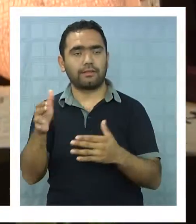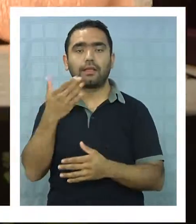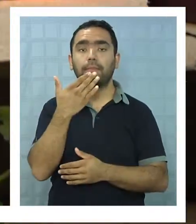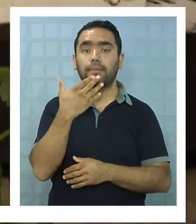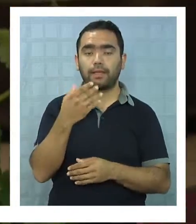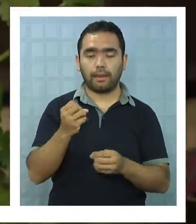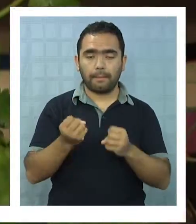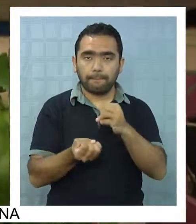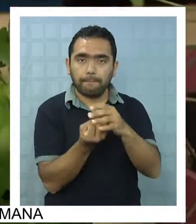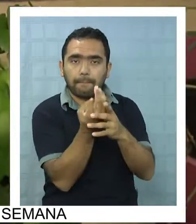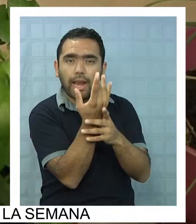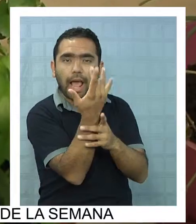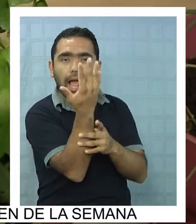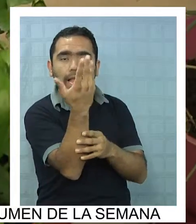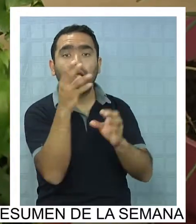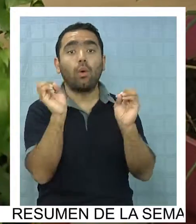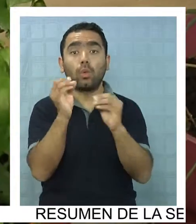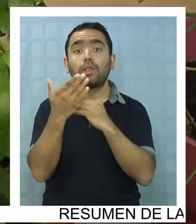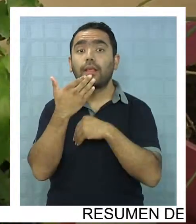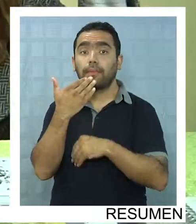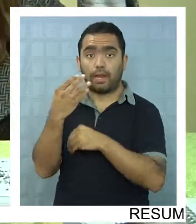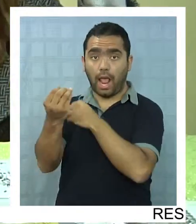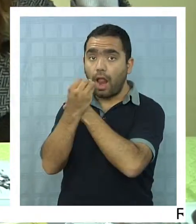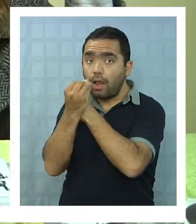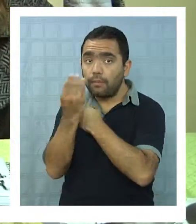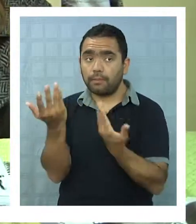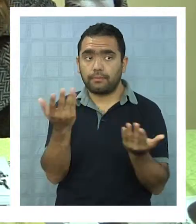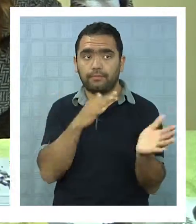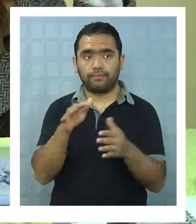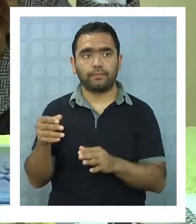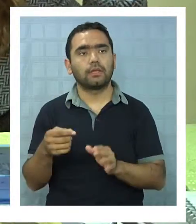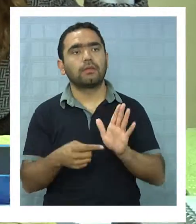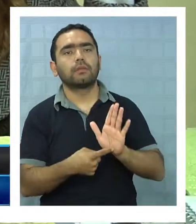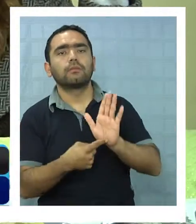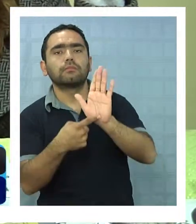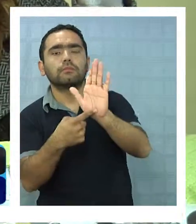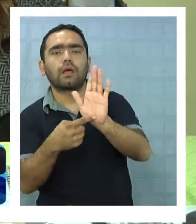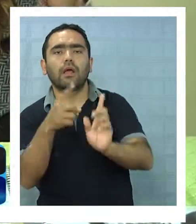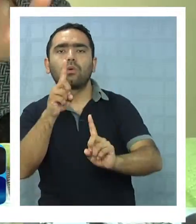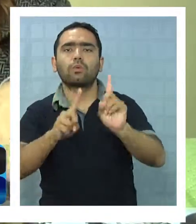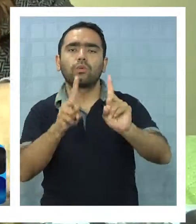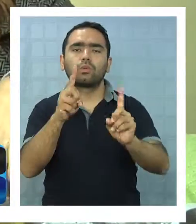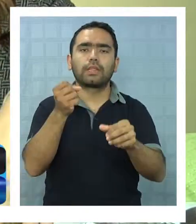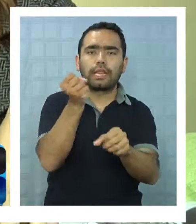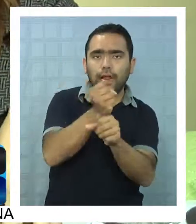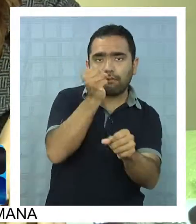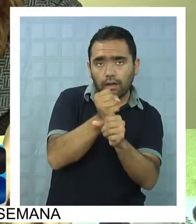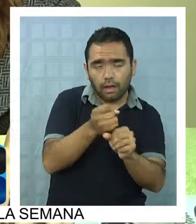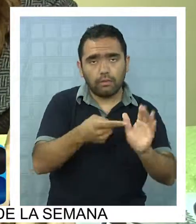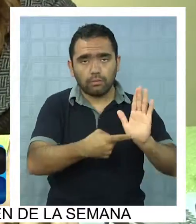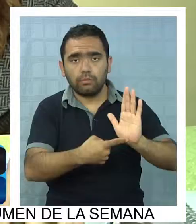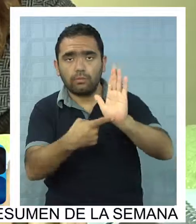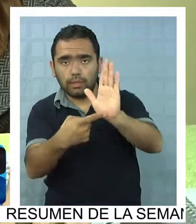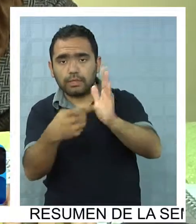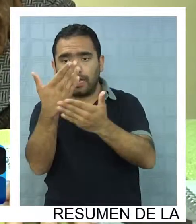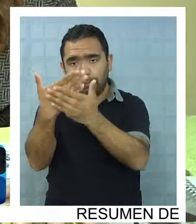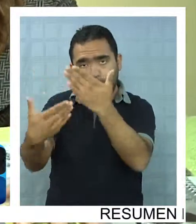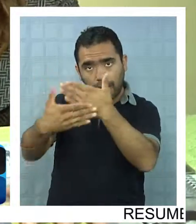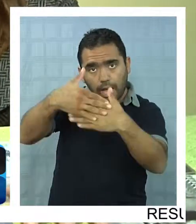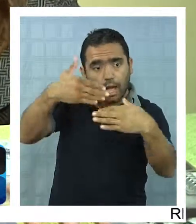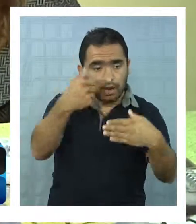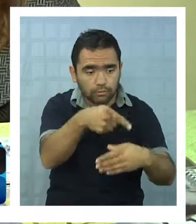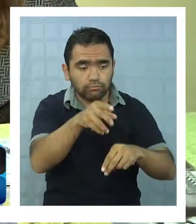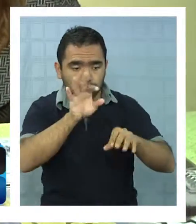trabajos, bueno, es redundar en realidad, pero algunos trabajos a mano que tienen que ver con serigrafía,